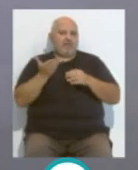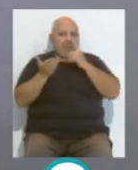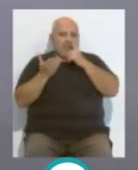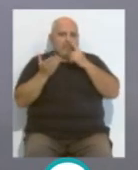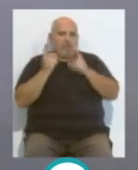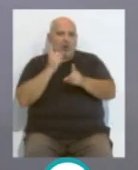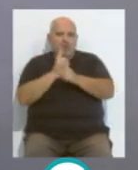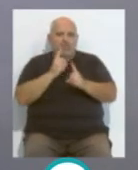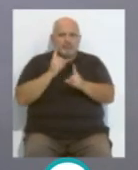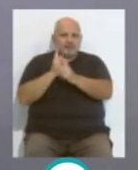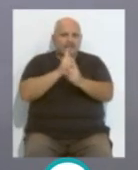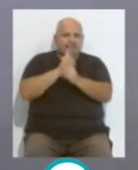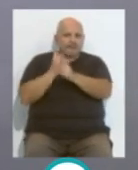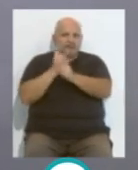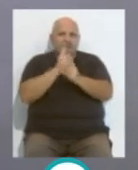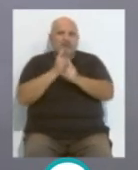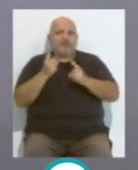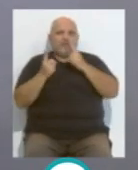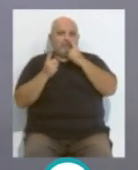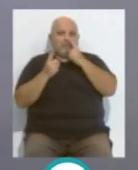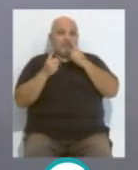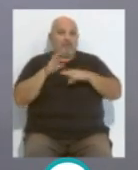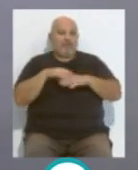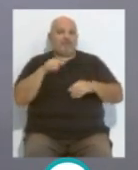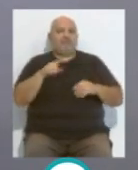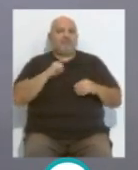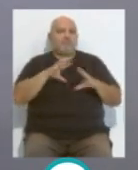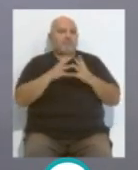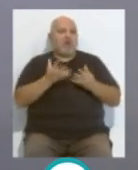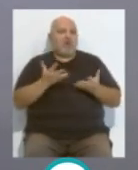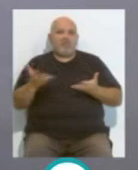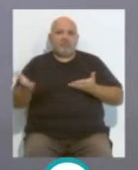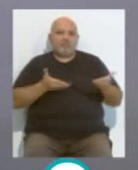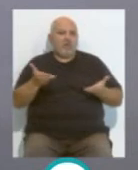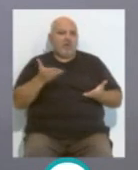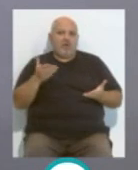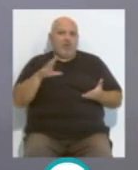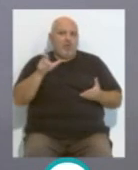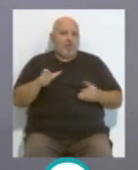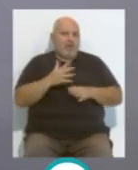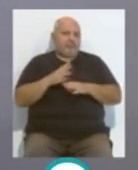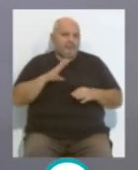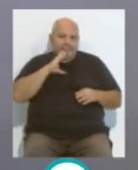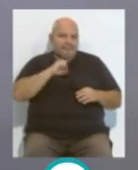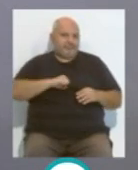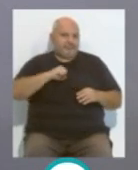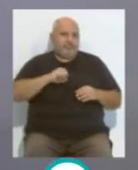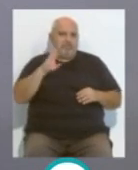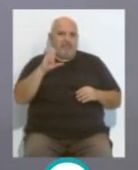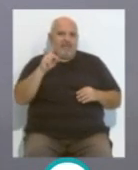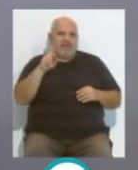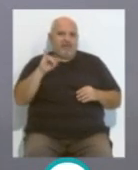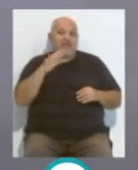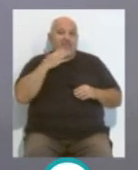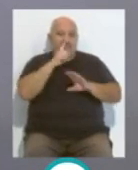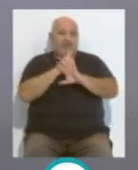un contragolpe y otra vez ya está ofreciéndose para recibir el balón la verdad que es un escándalo de jugador pero ojo tiene